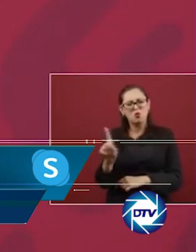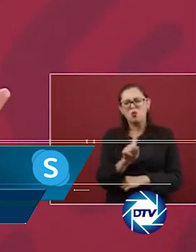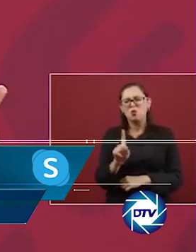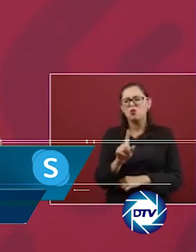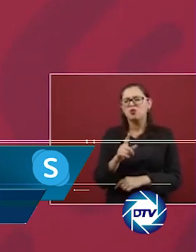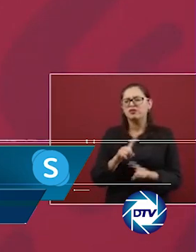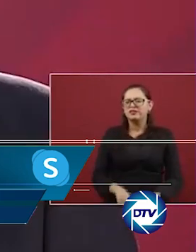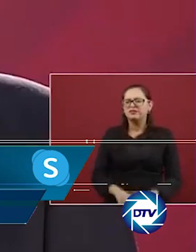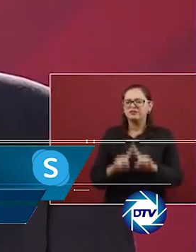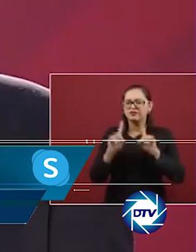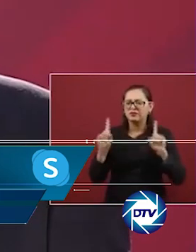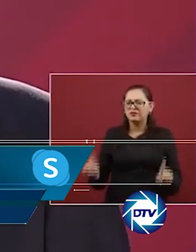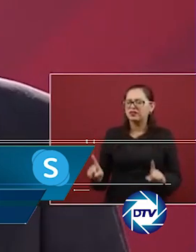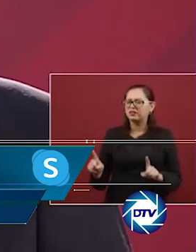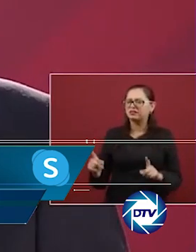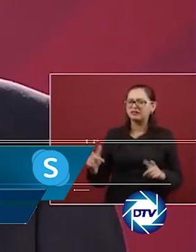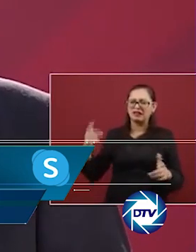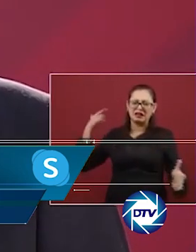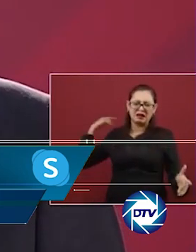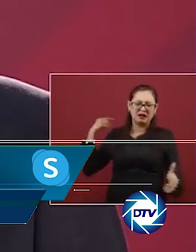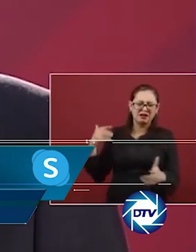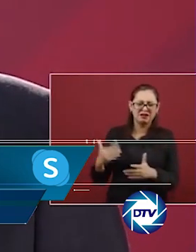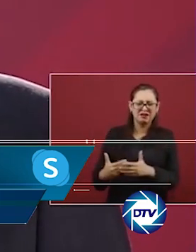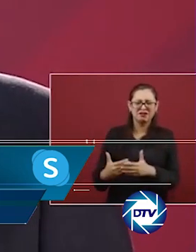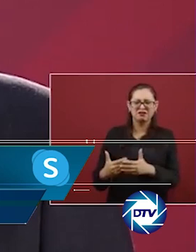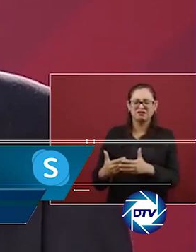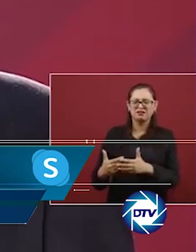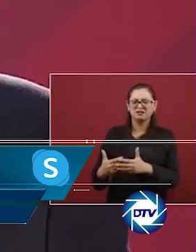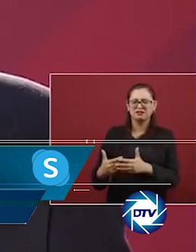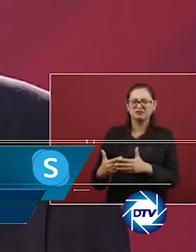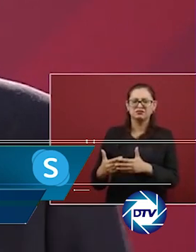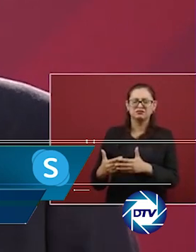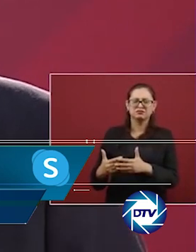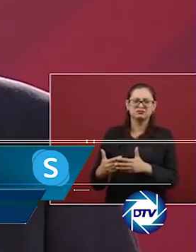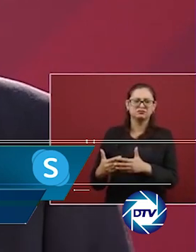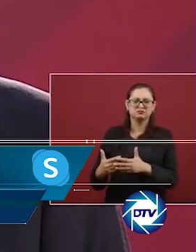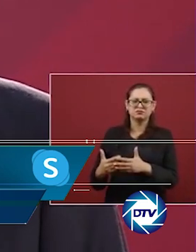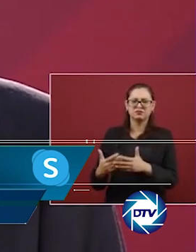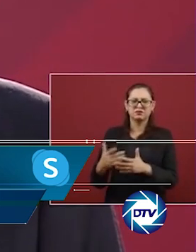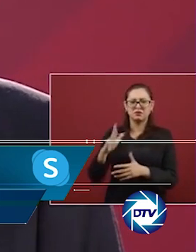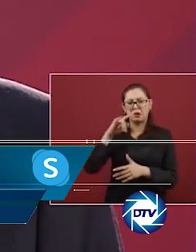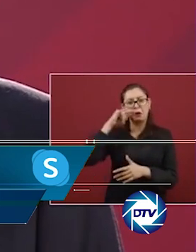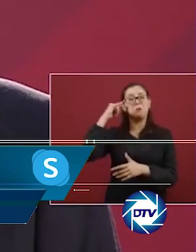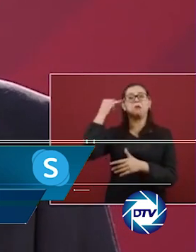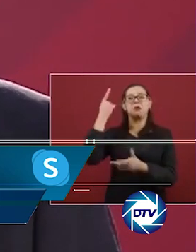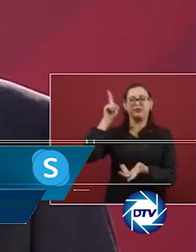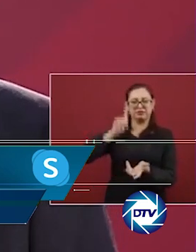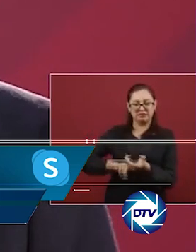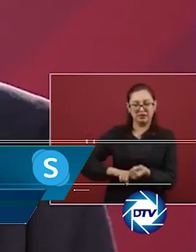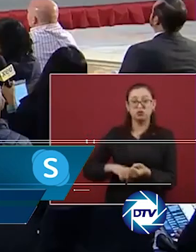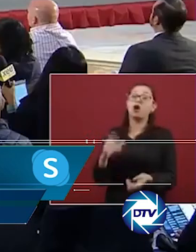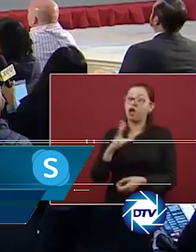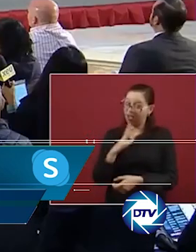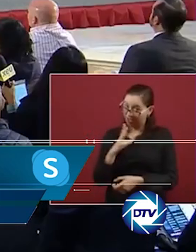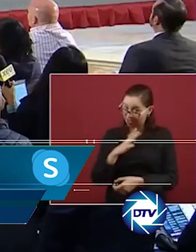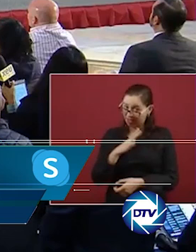parece ser unas manifestaciones encubiertas de un funcionario del gobierno de Chiapas que cuenta que el hermano del presidente se